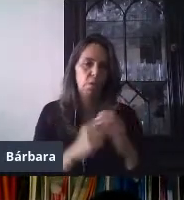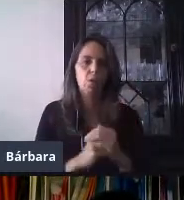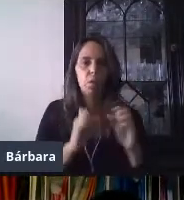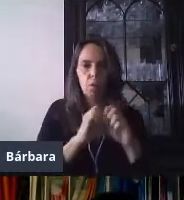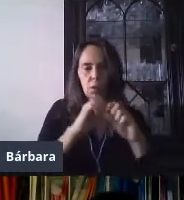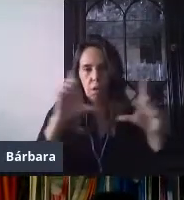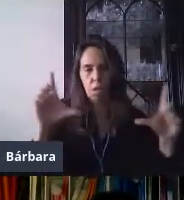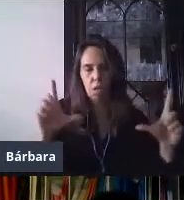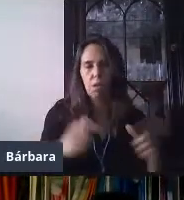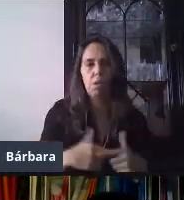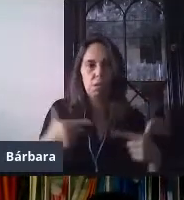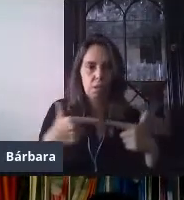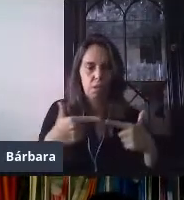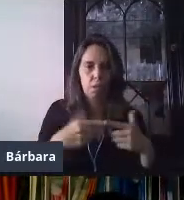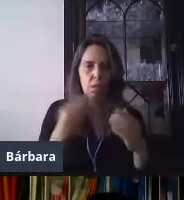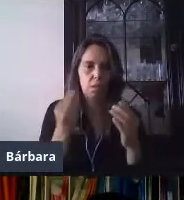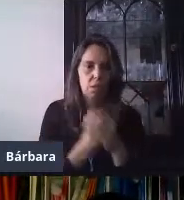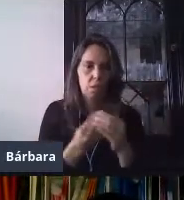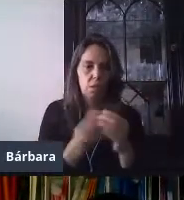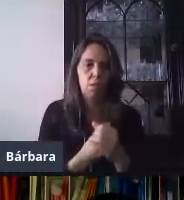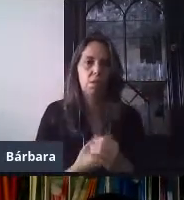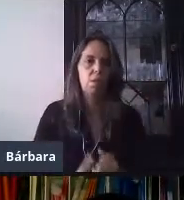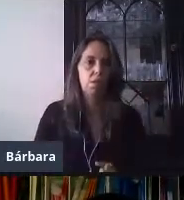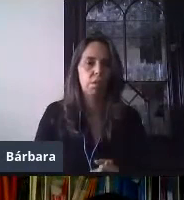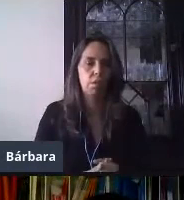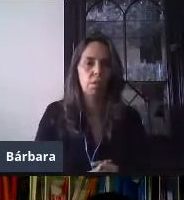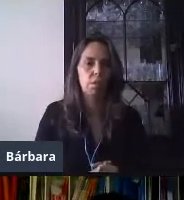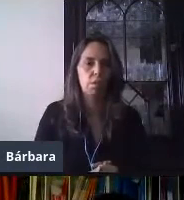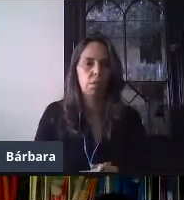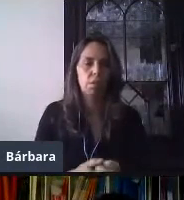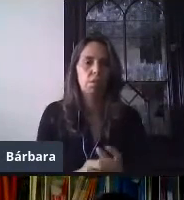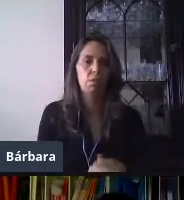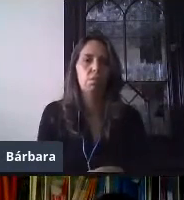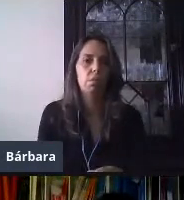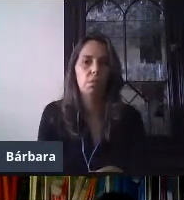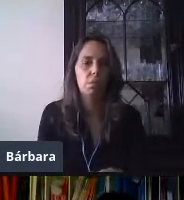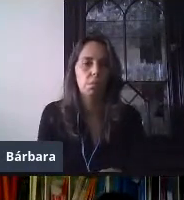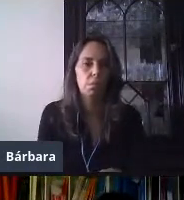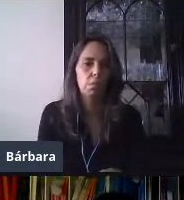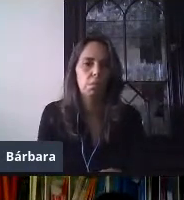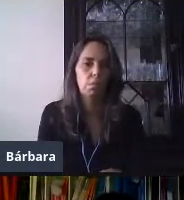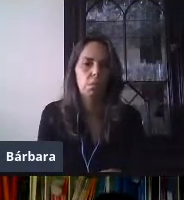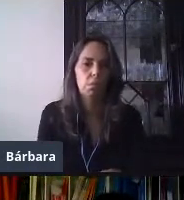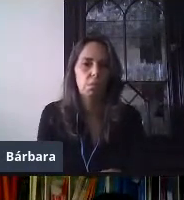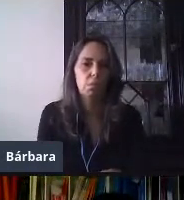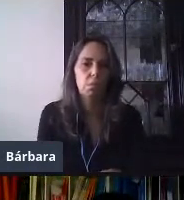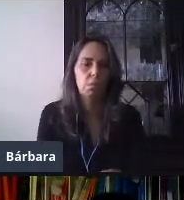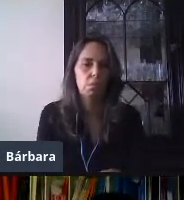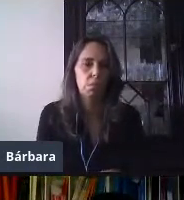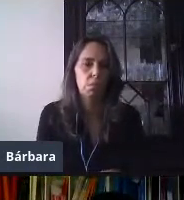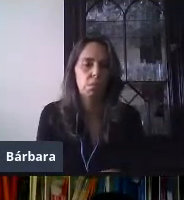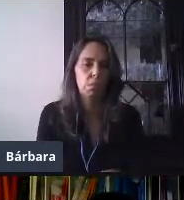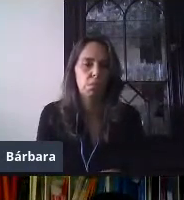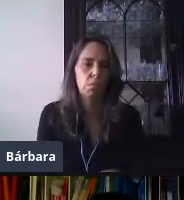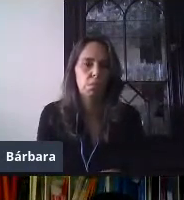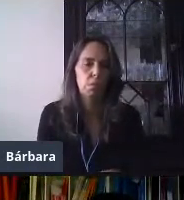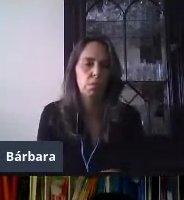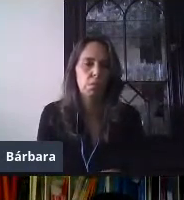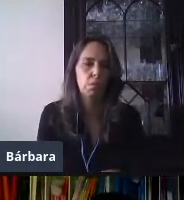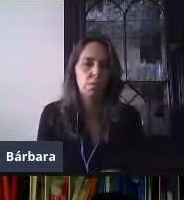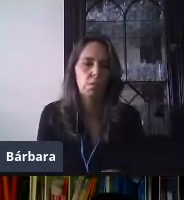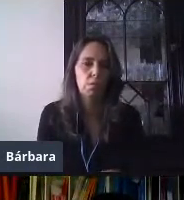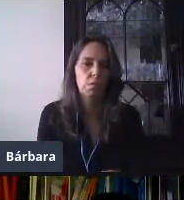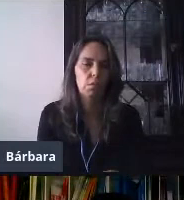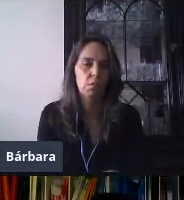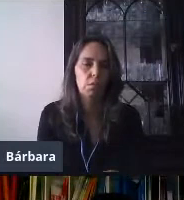de Classroom. Y entonces, la tercera opción nos puede servir. Perfecto. Muchas gracias. Podemos retomar en el tema de formularios. Fíjate que nos están,